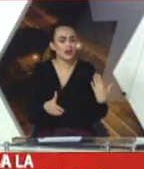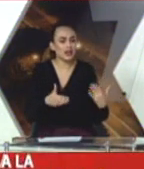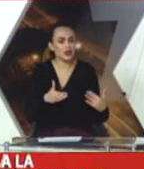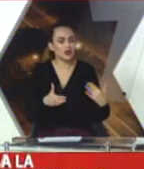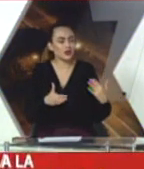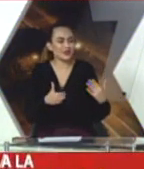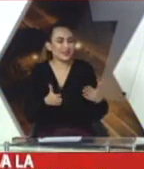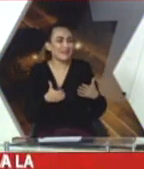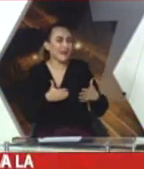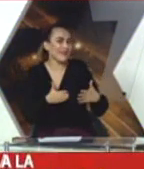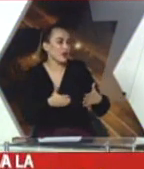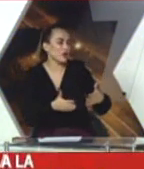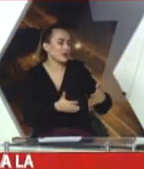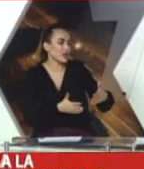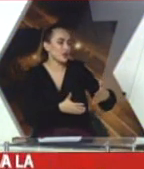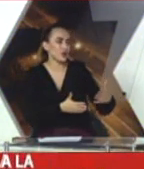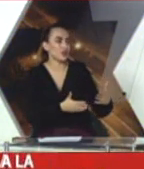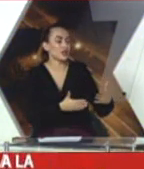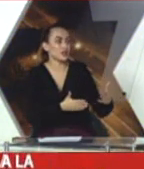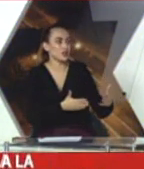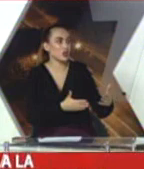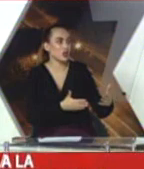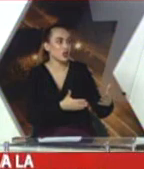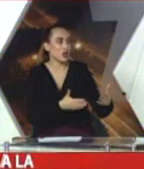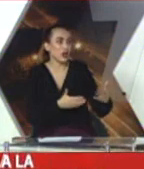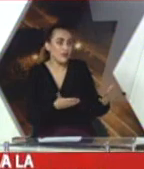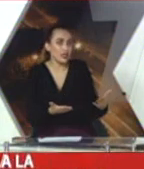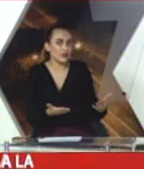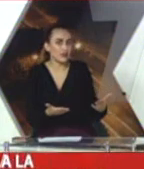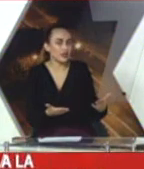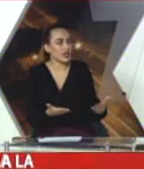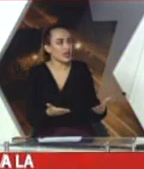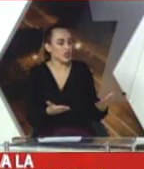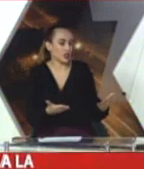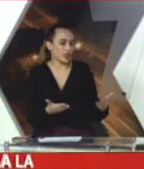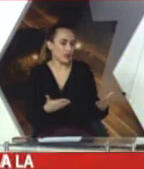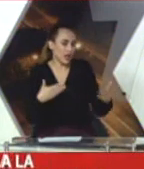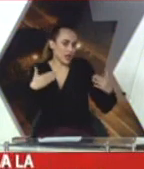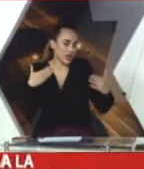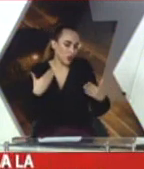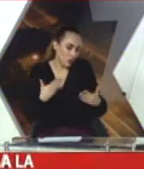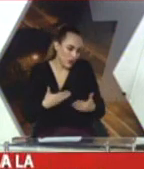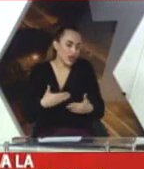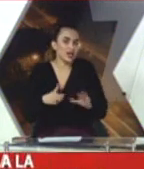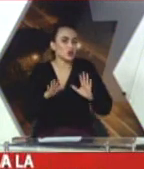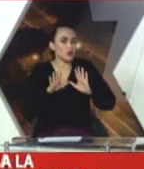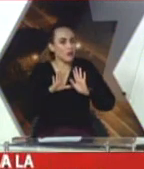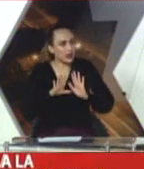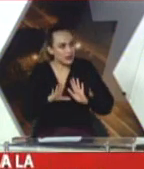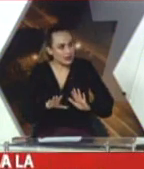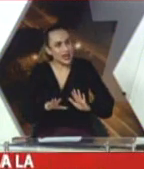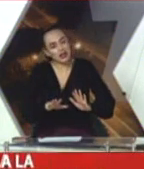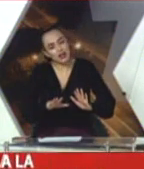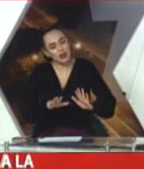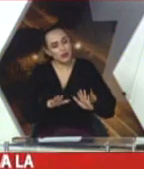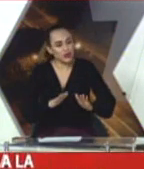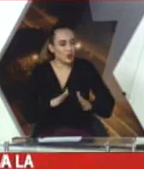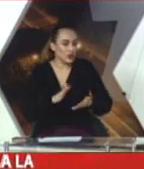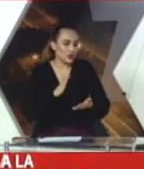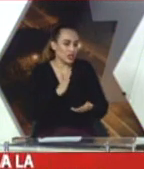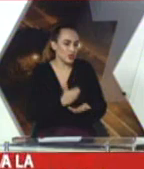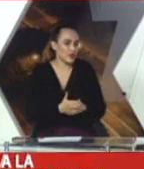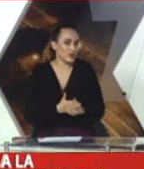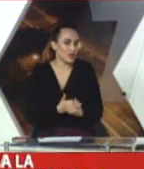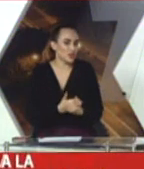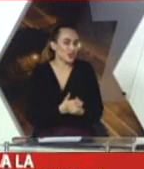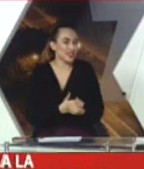no valió de nada lo que hicieron en un inicio. Perdieron tiempo. Efectivamente, y donde también la economía estuvo paralizada porque